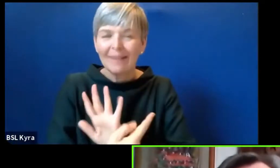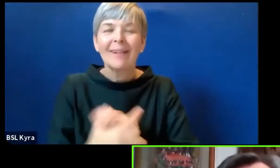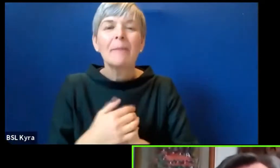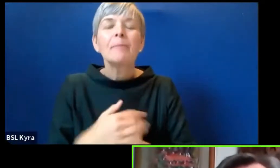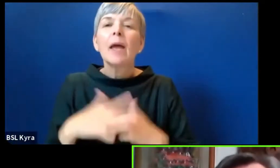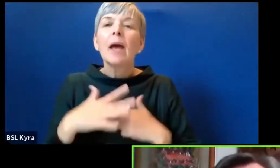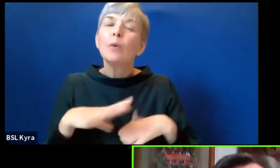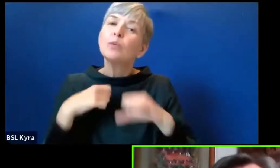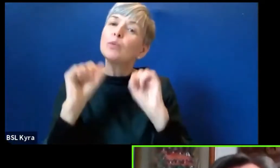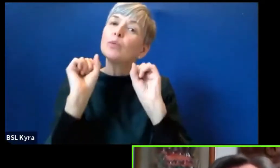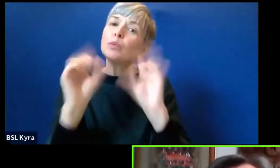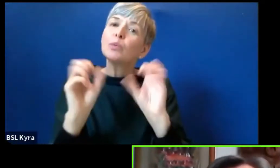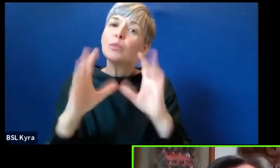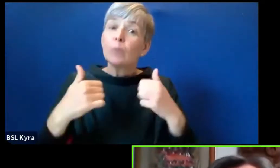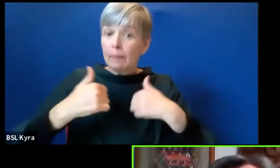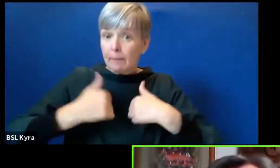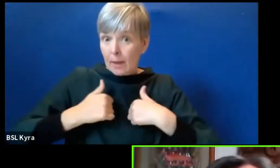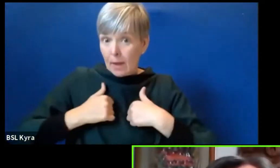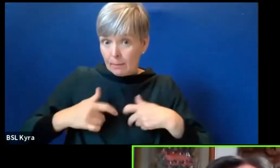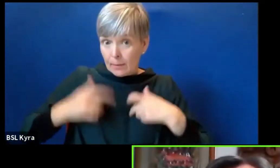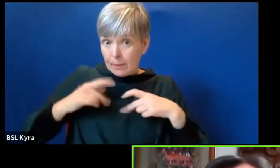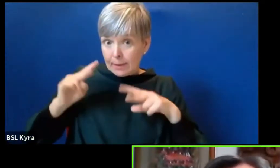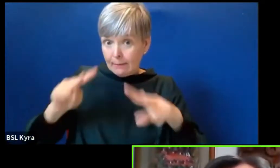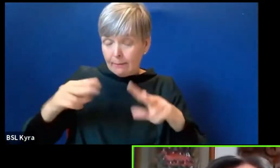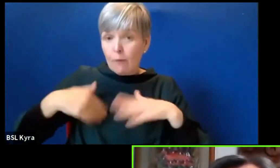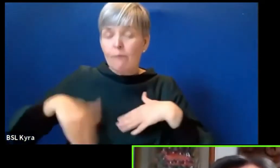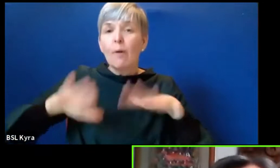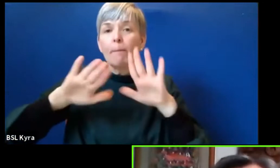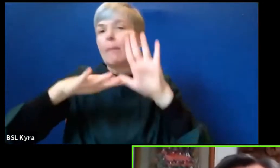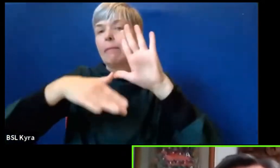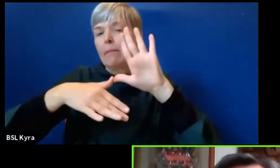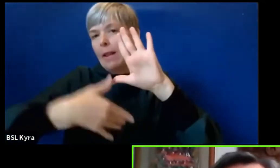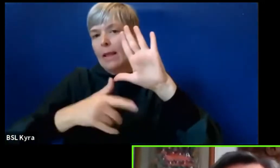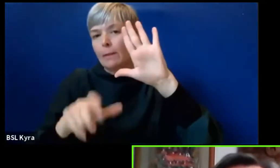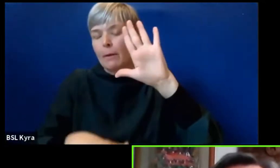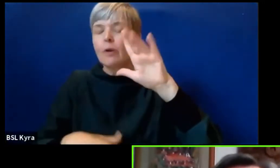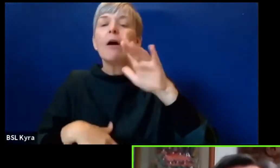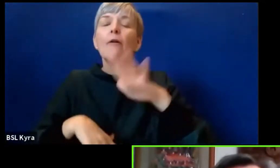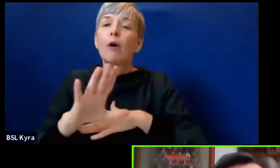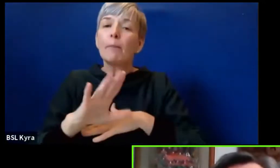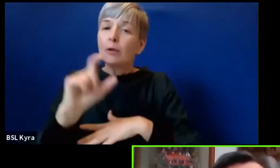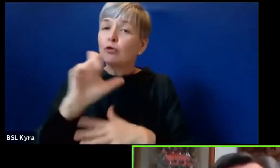Latinoamérica y desde Chile. Por un lado, cómo estamos viviendo la crisis.